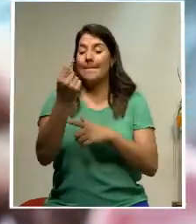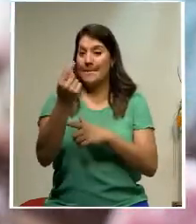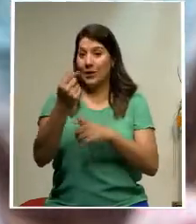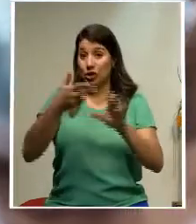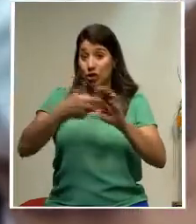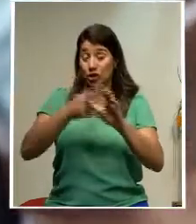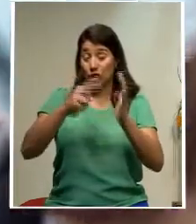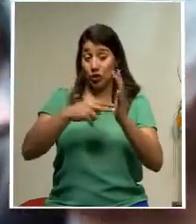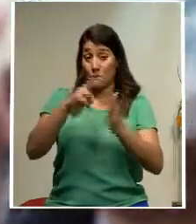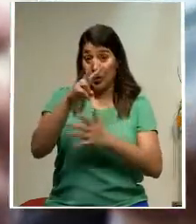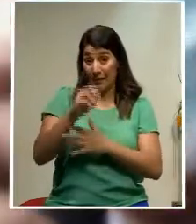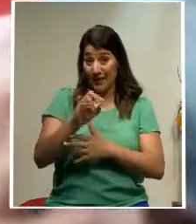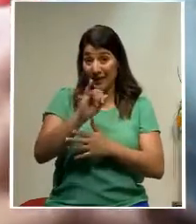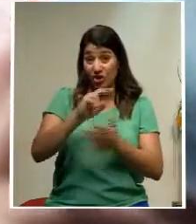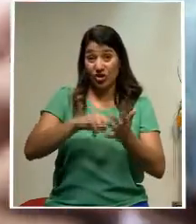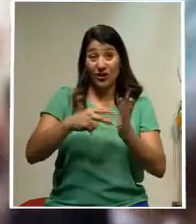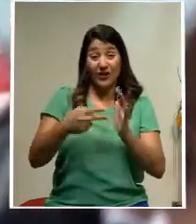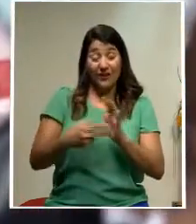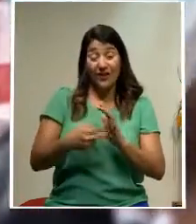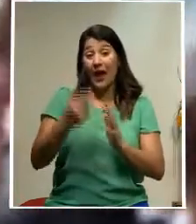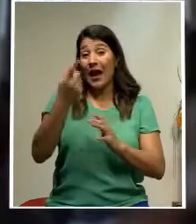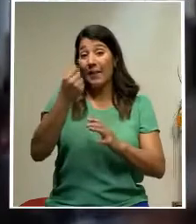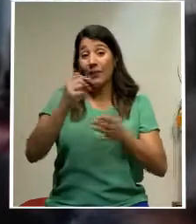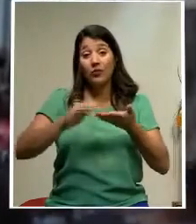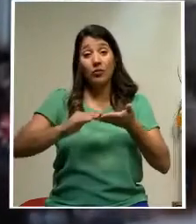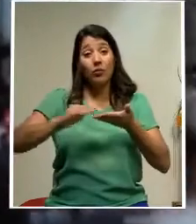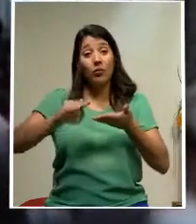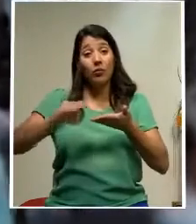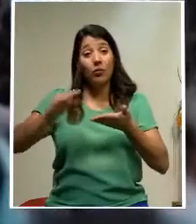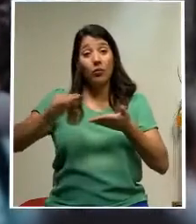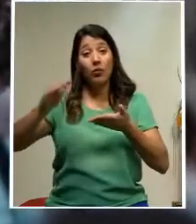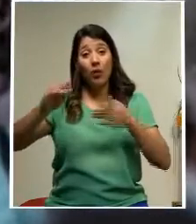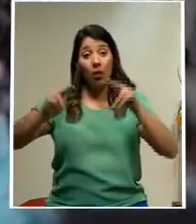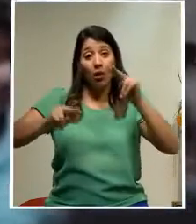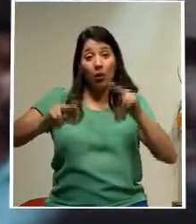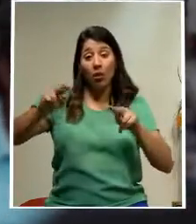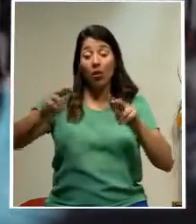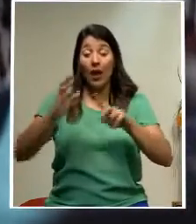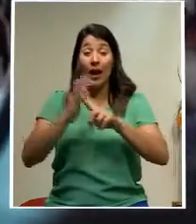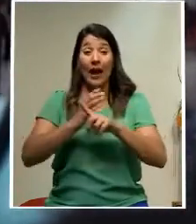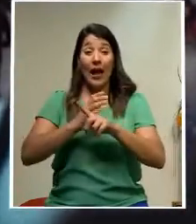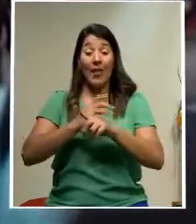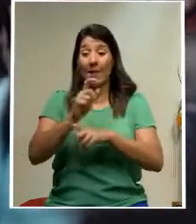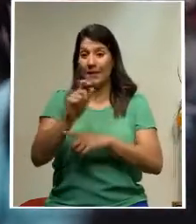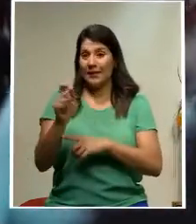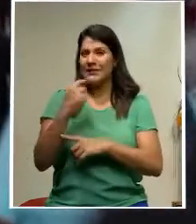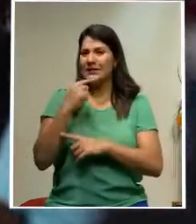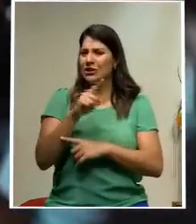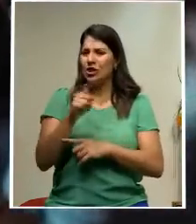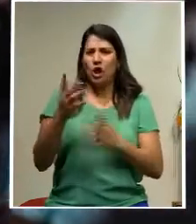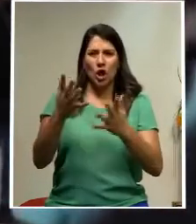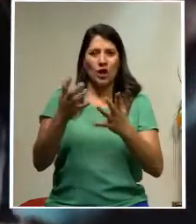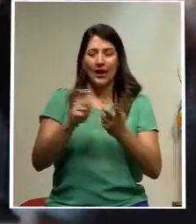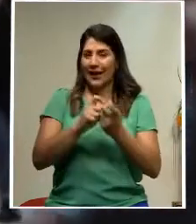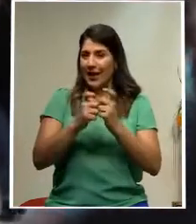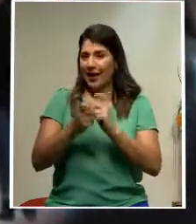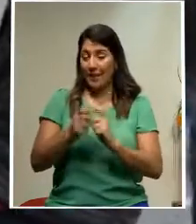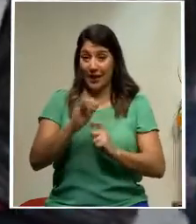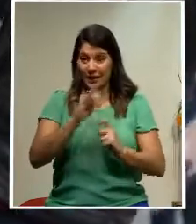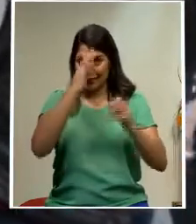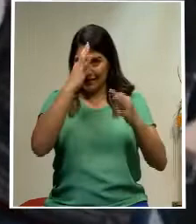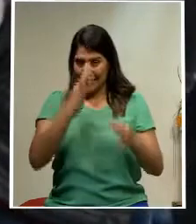Moreno. Eso implica que su valor se ajusta mensualmente. Lazo ha advertido que no tiene intenciones de modificar esa política,